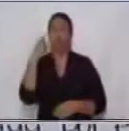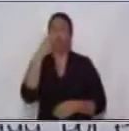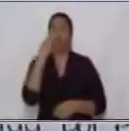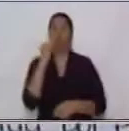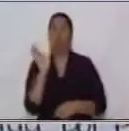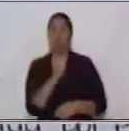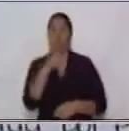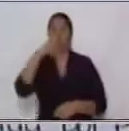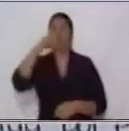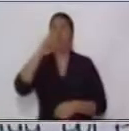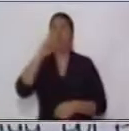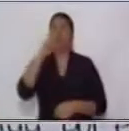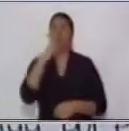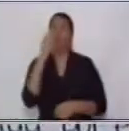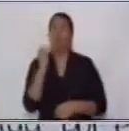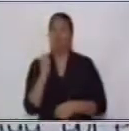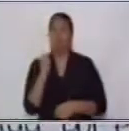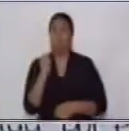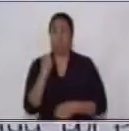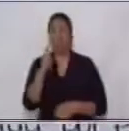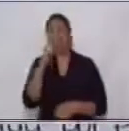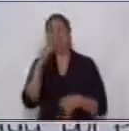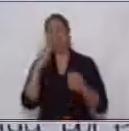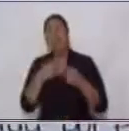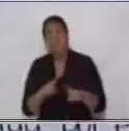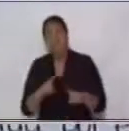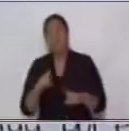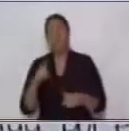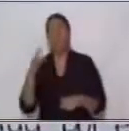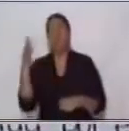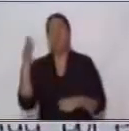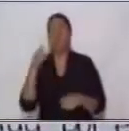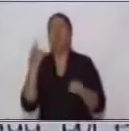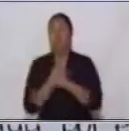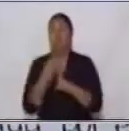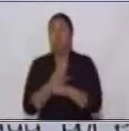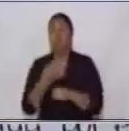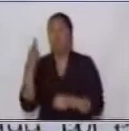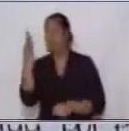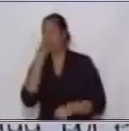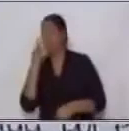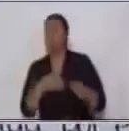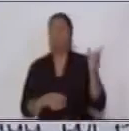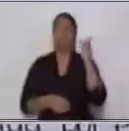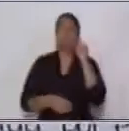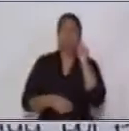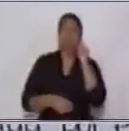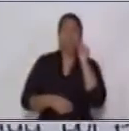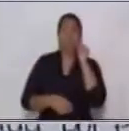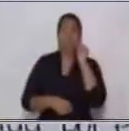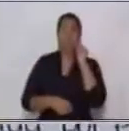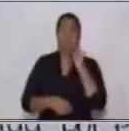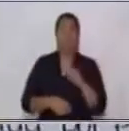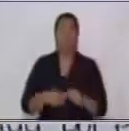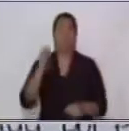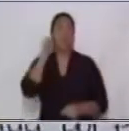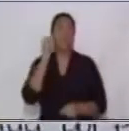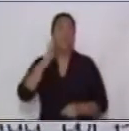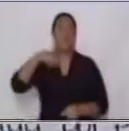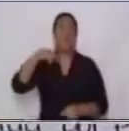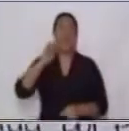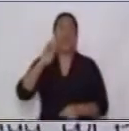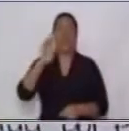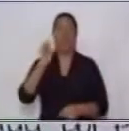variación en género femenino y en el plural. Cuando tengamos esta estructura en una oración vamos